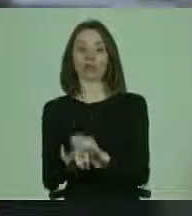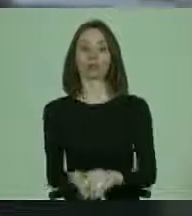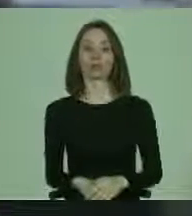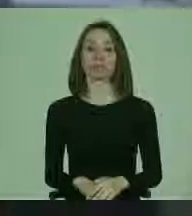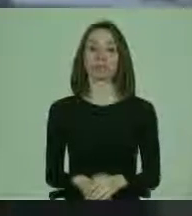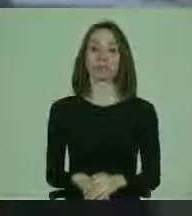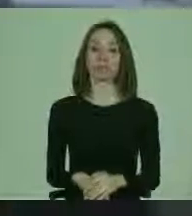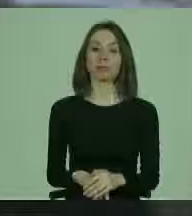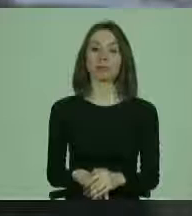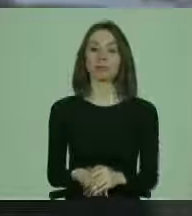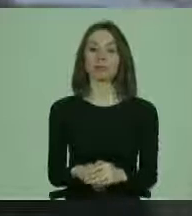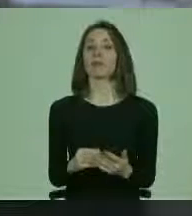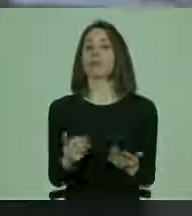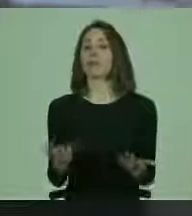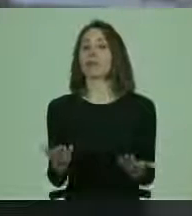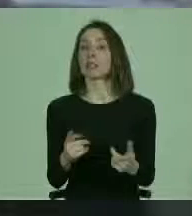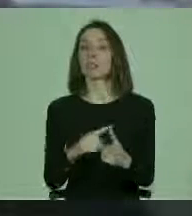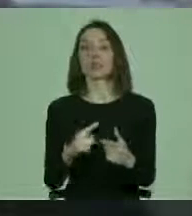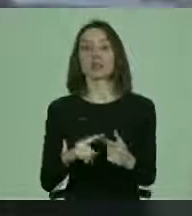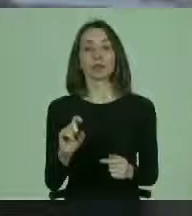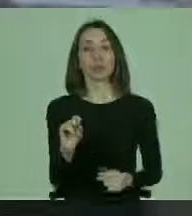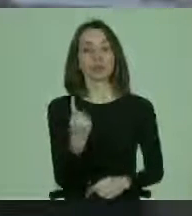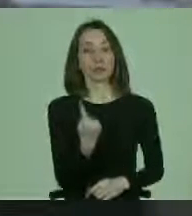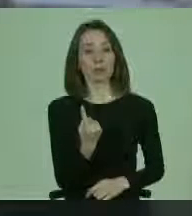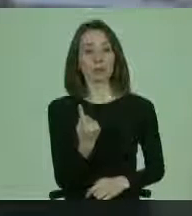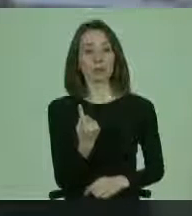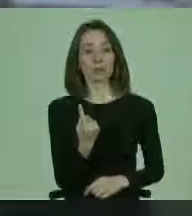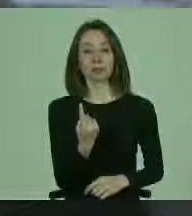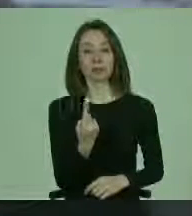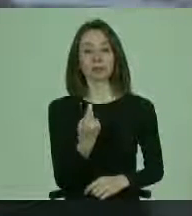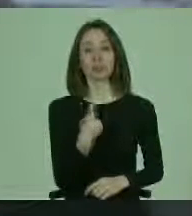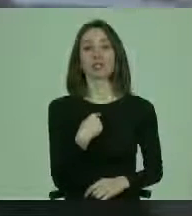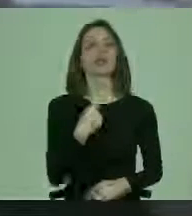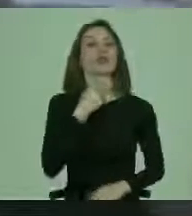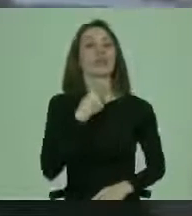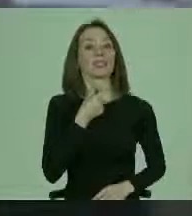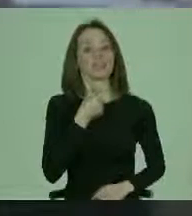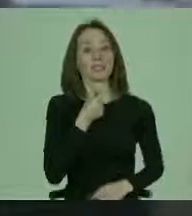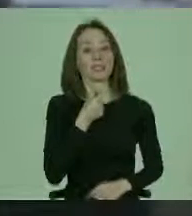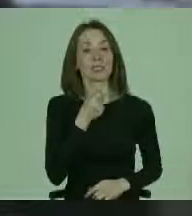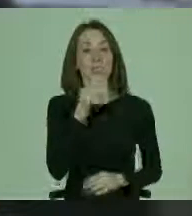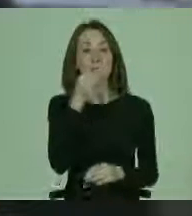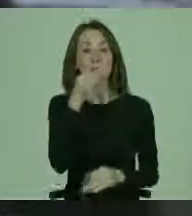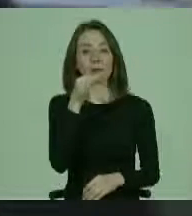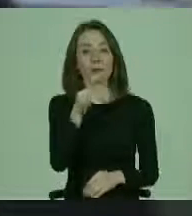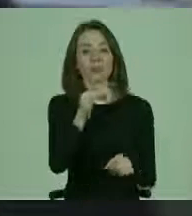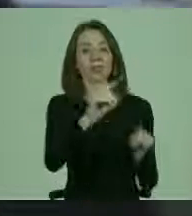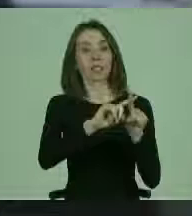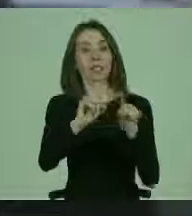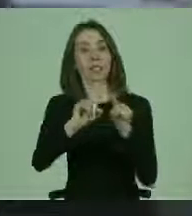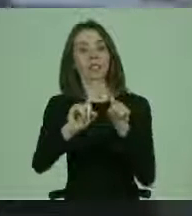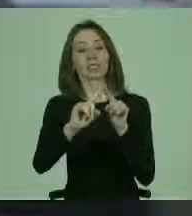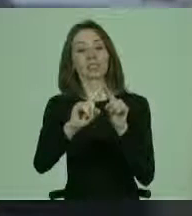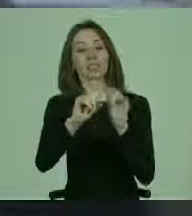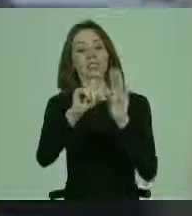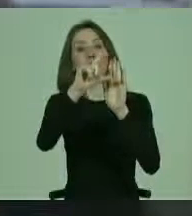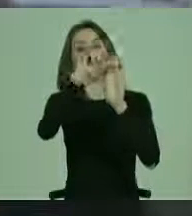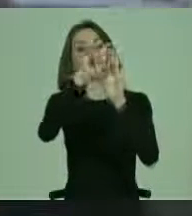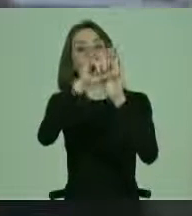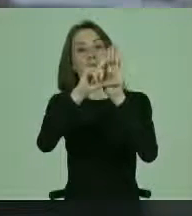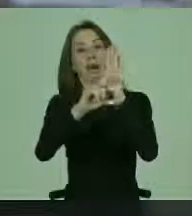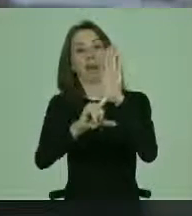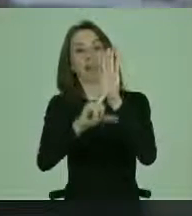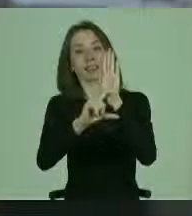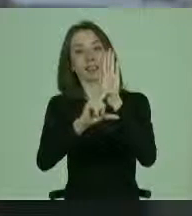Entonces, en primer lugar, he querido señalar diversos partes o